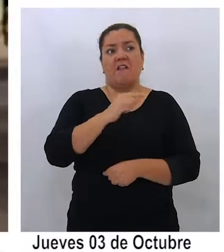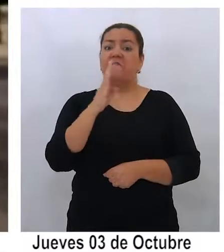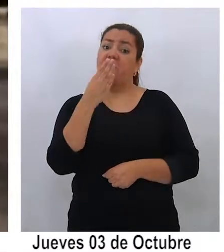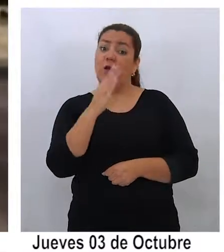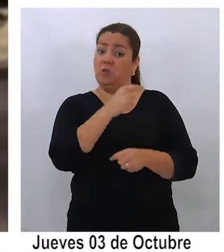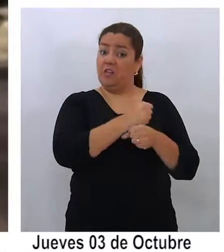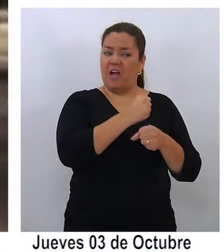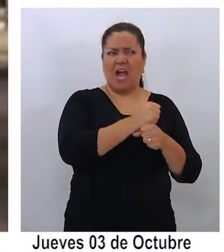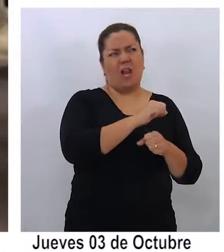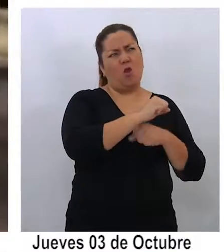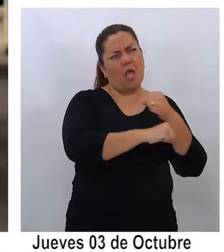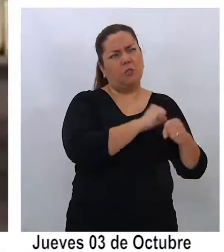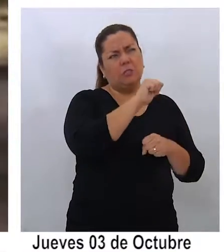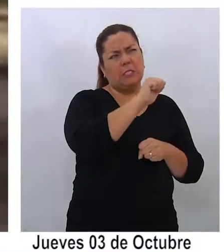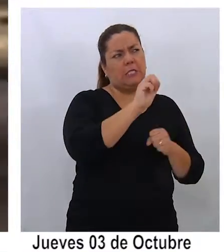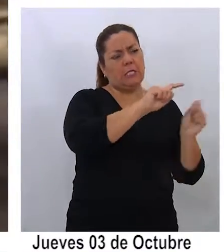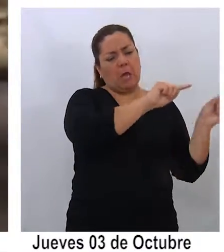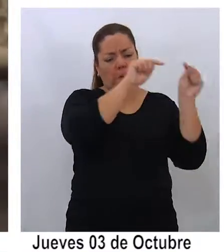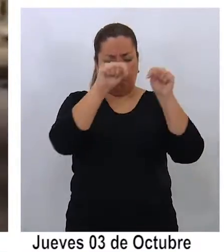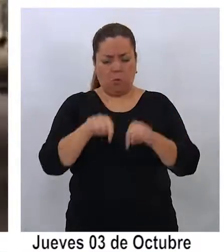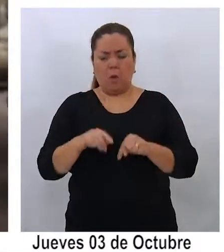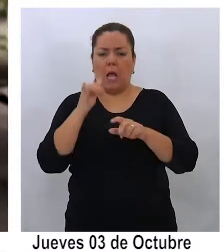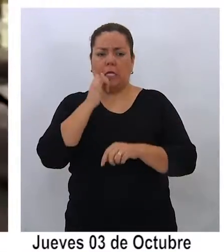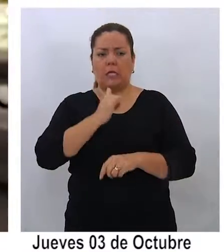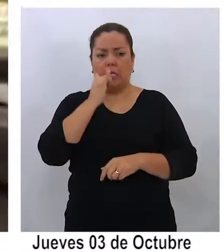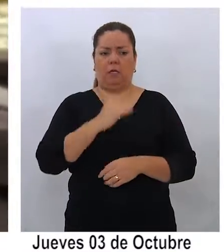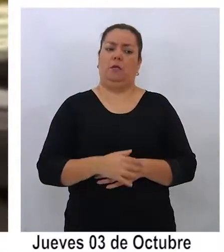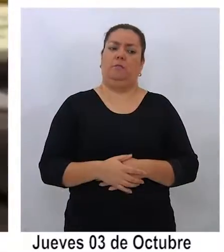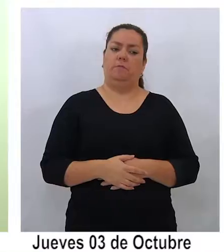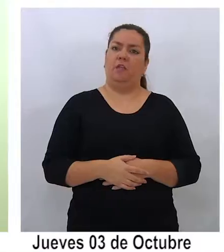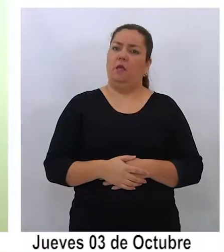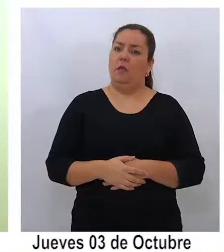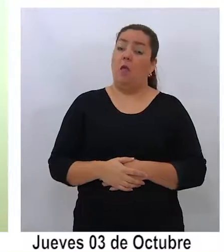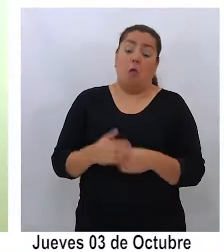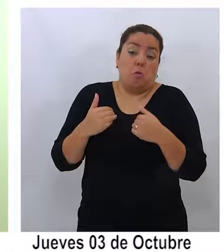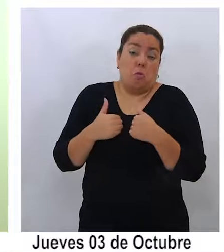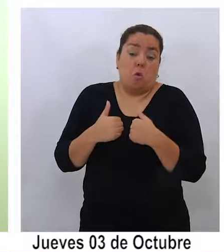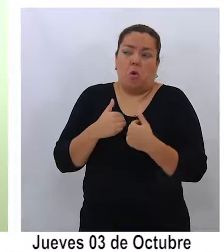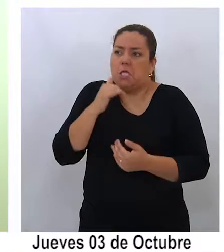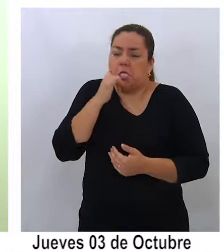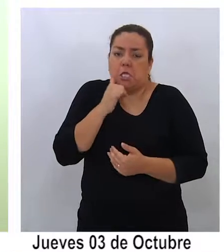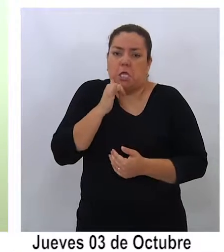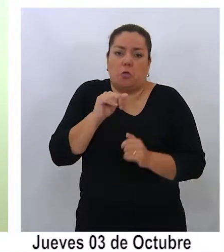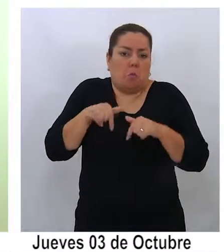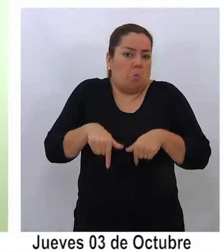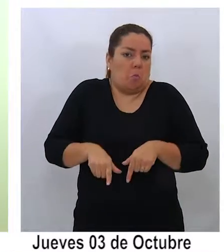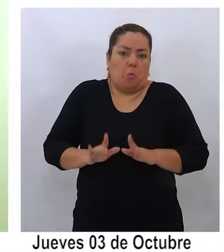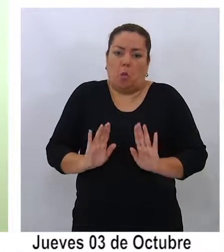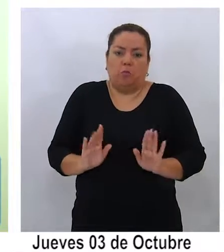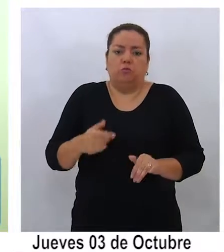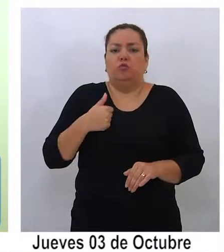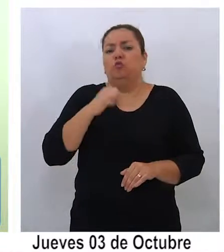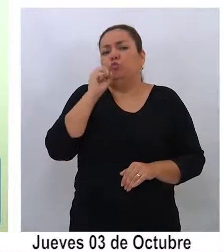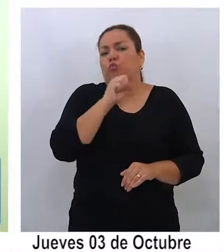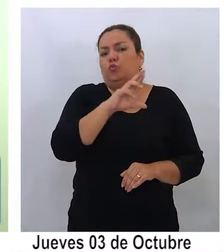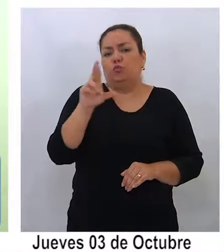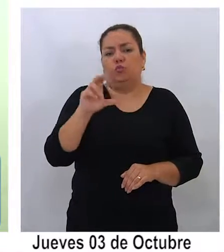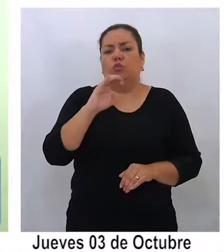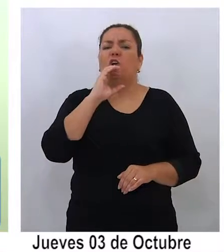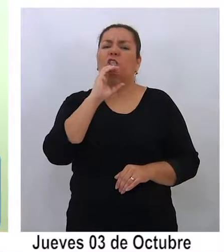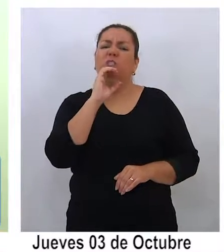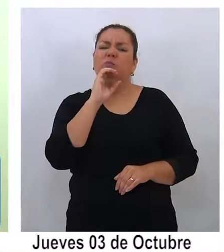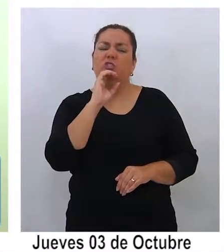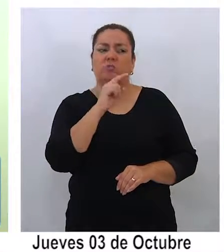en los años 60 a Iquique. Yo no soy iquiqueño, yo soy del sur, soy de